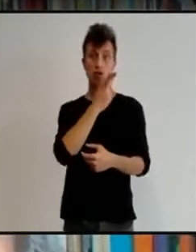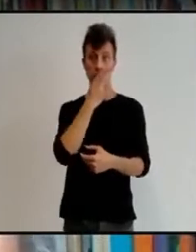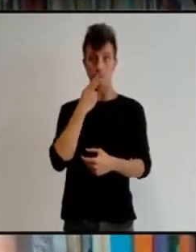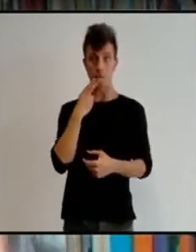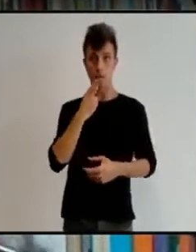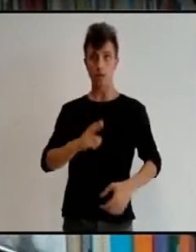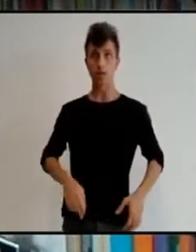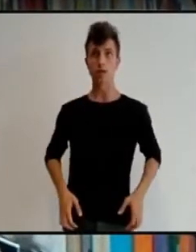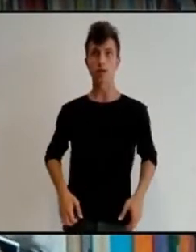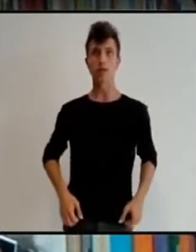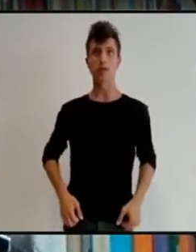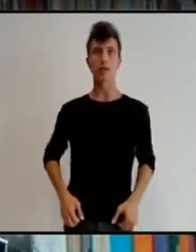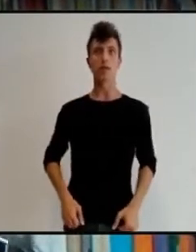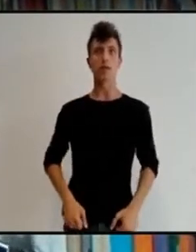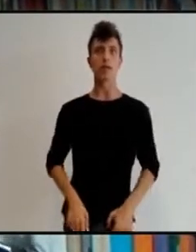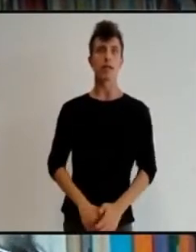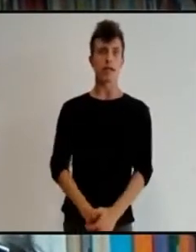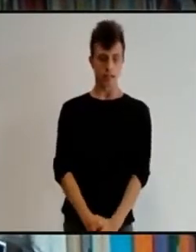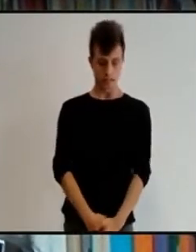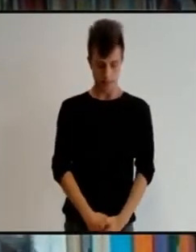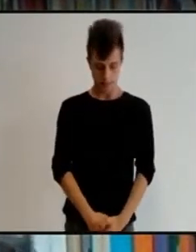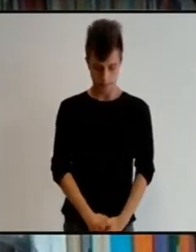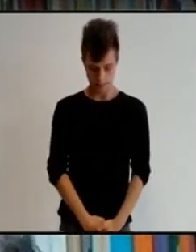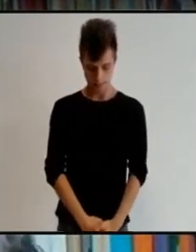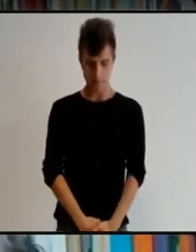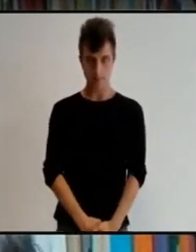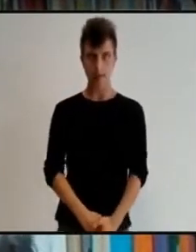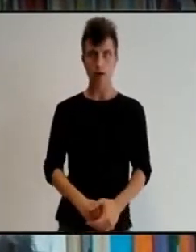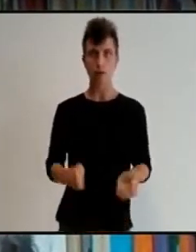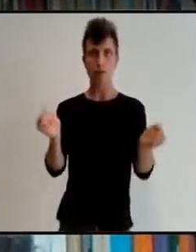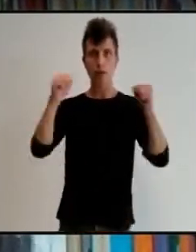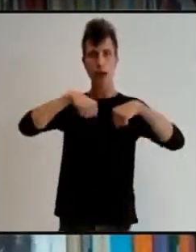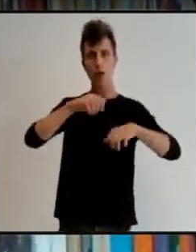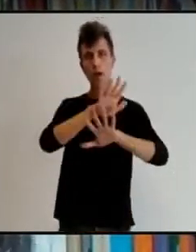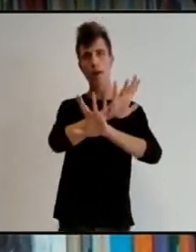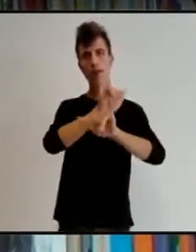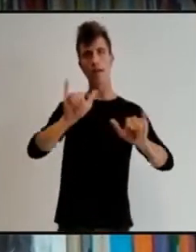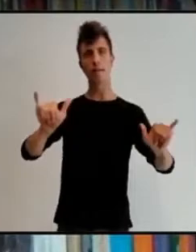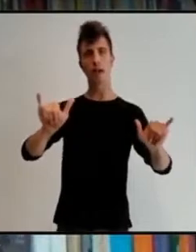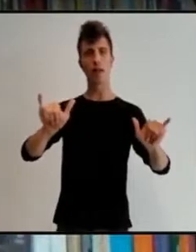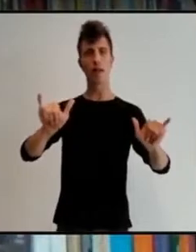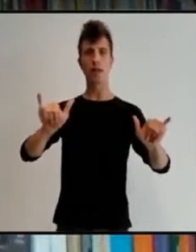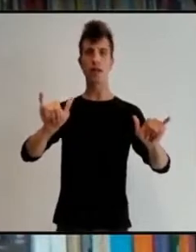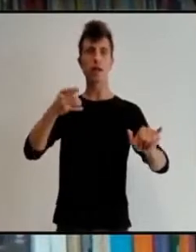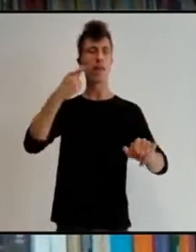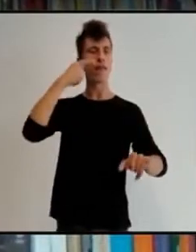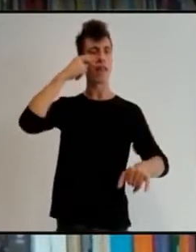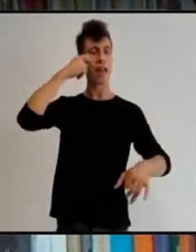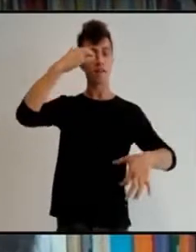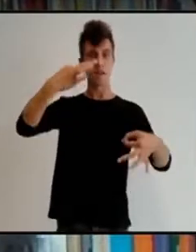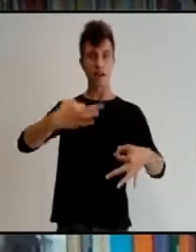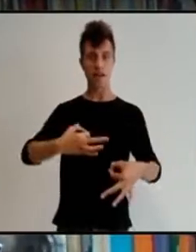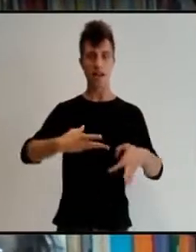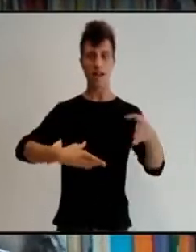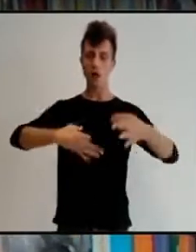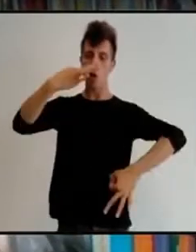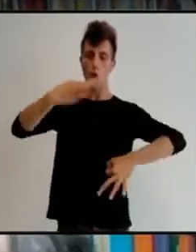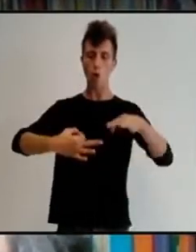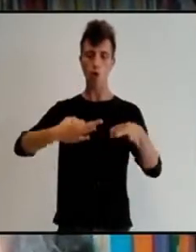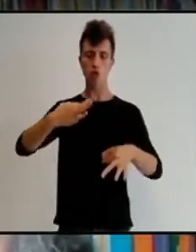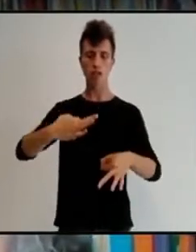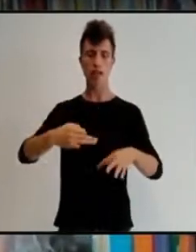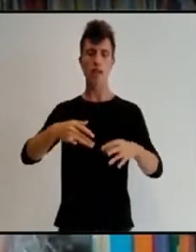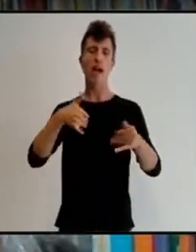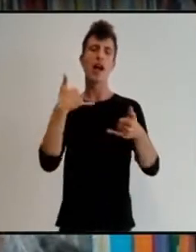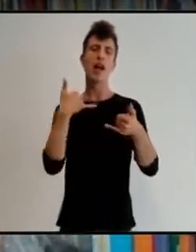de paz, está la creación de un sistema de verdad, justicia, reparación y garantía